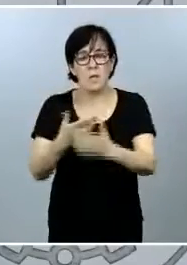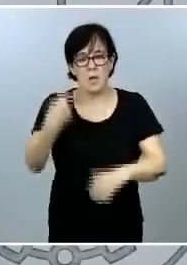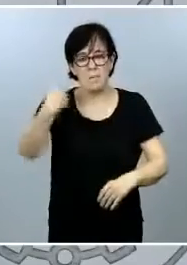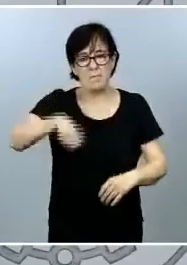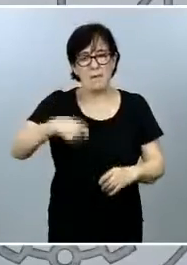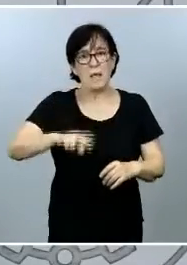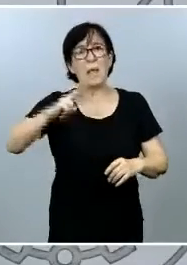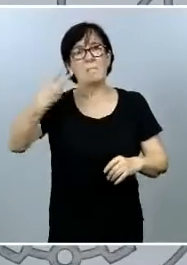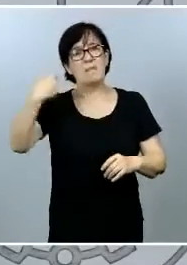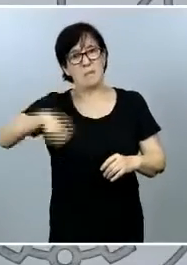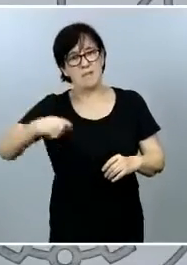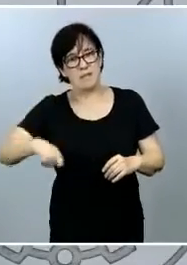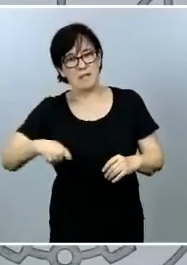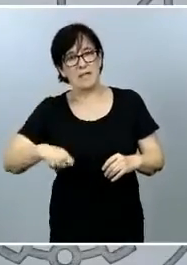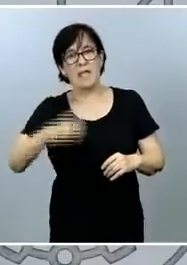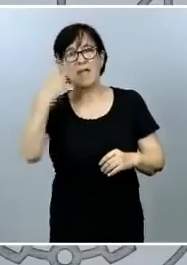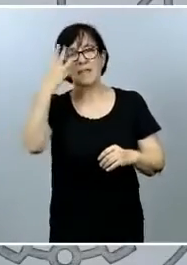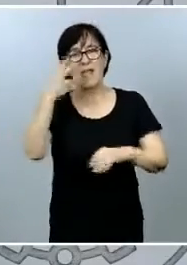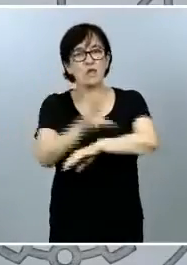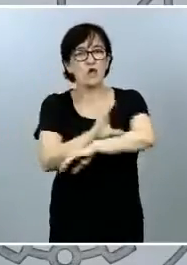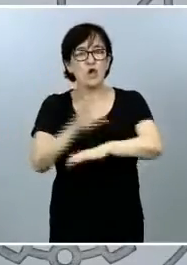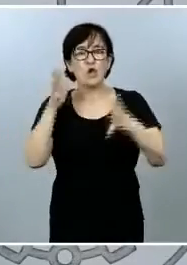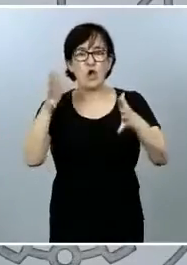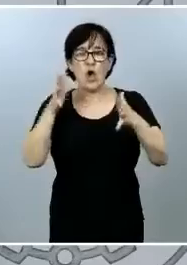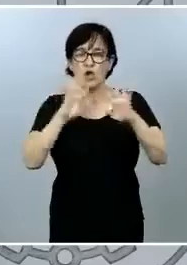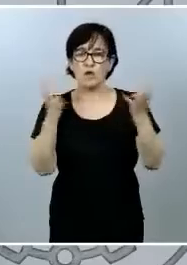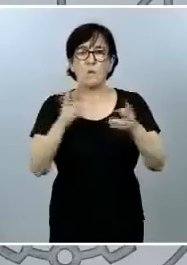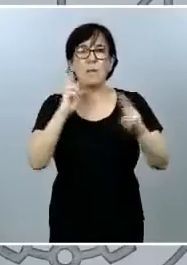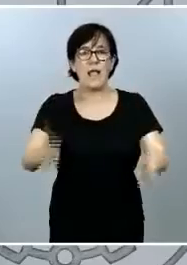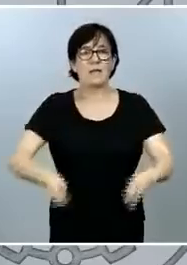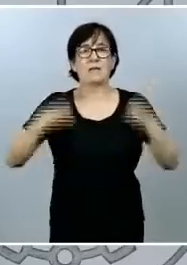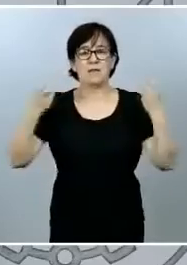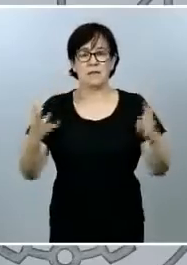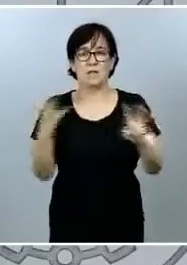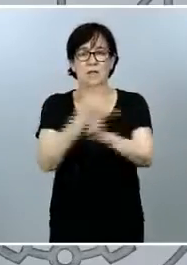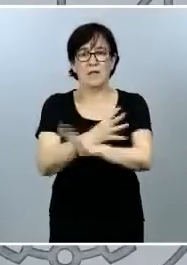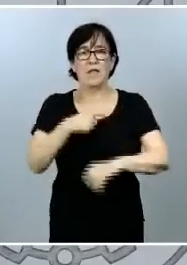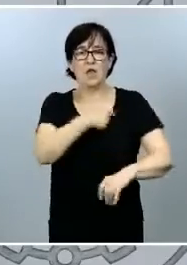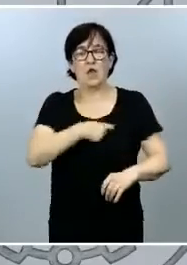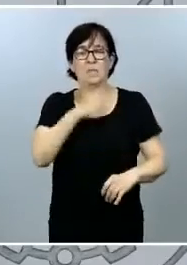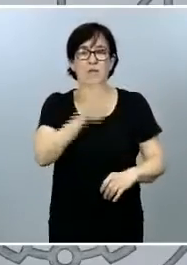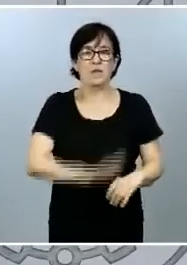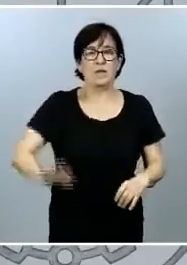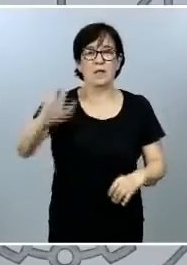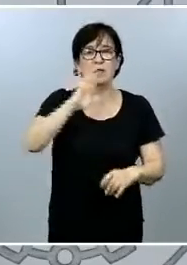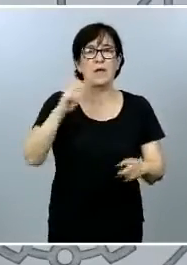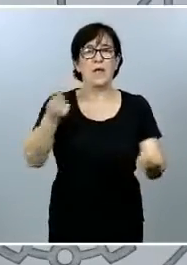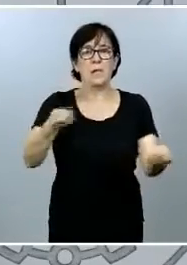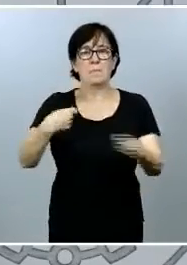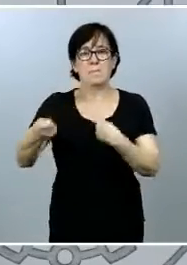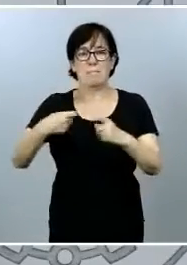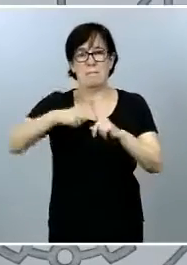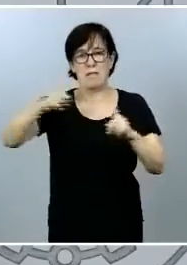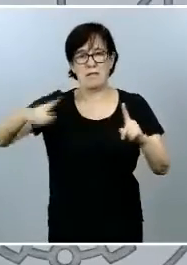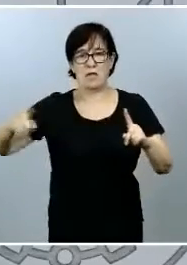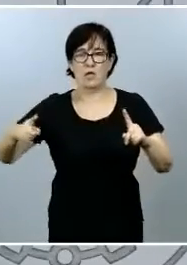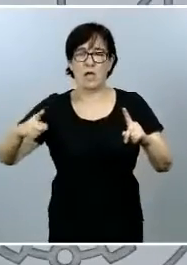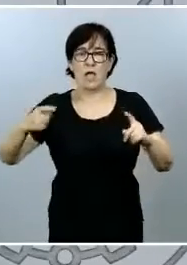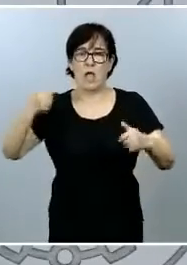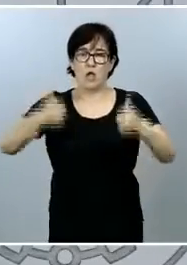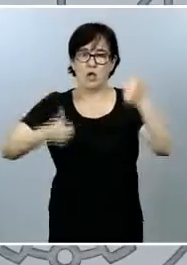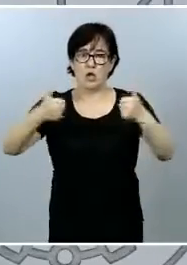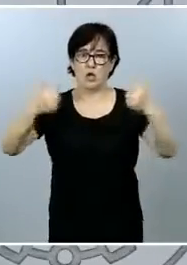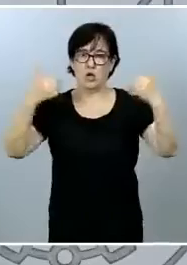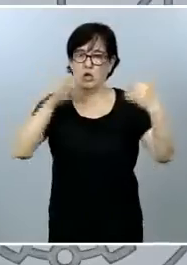vicepresidentes y tres consejeros para la renovación de la Comisión Nacional de los Mercados y la Competencia, un hecho que se